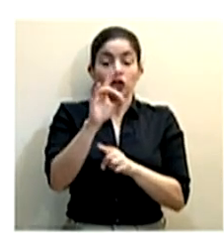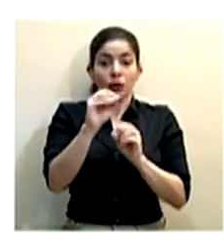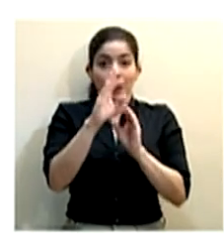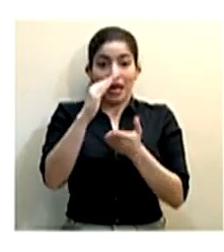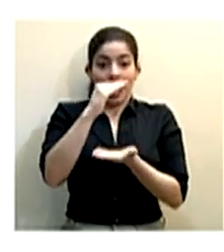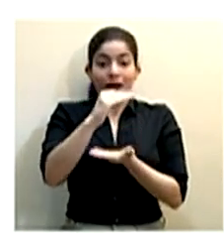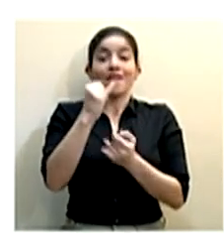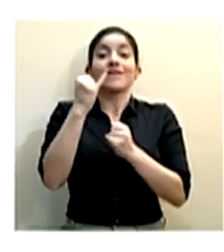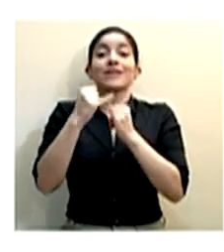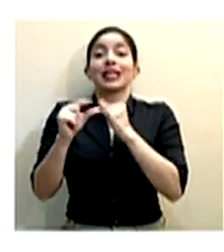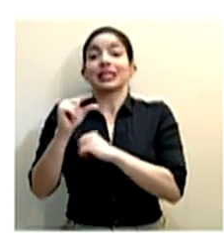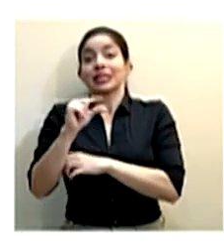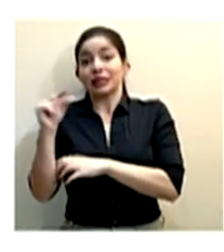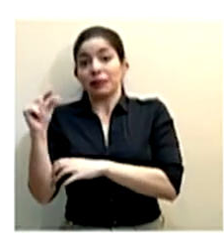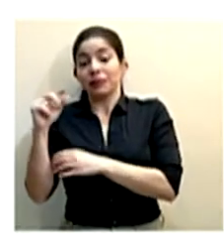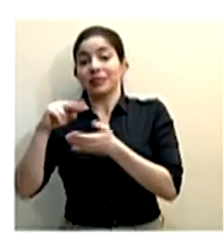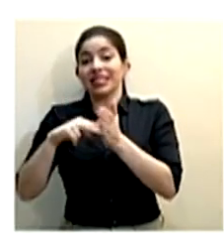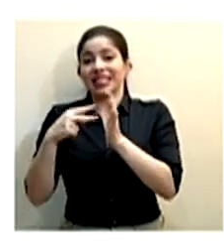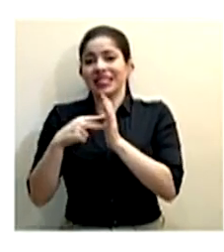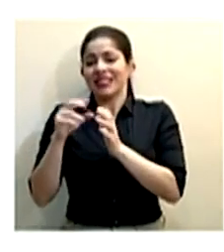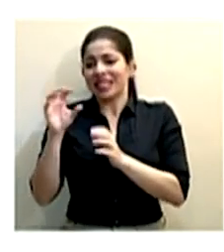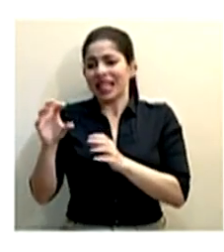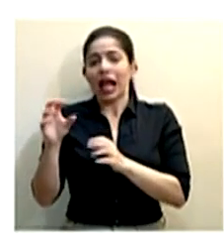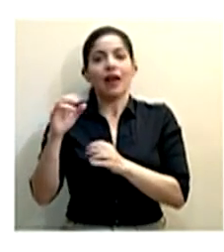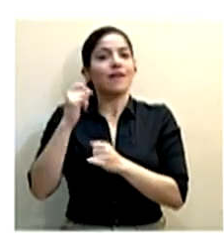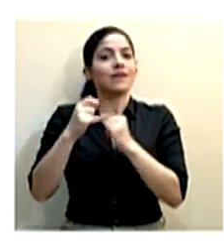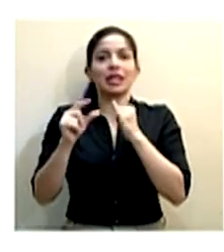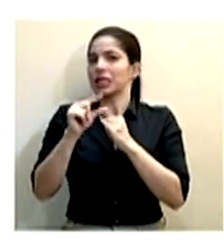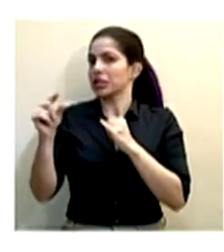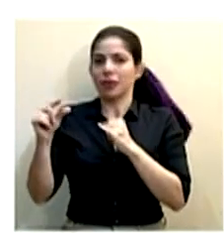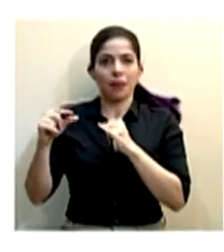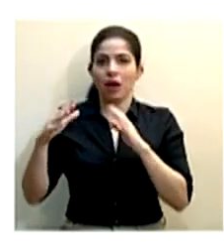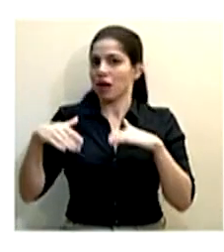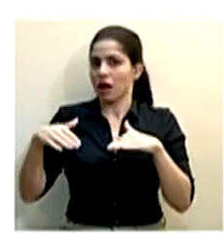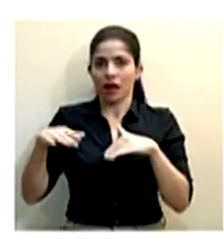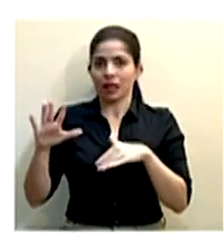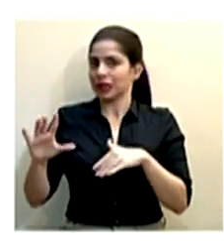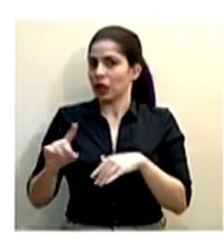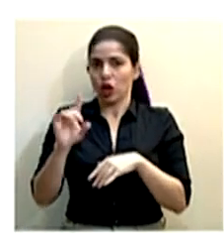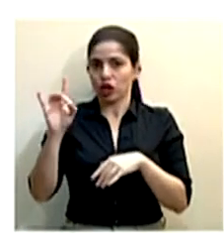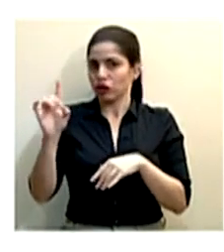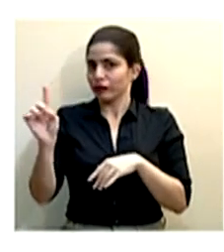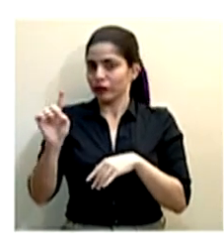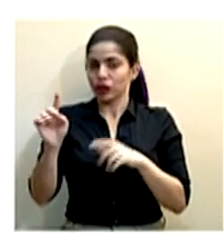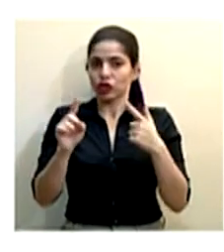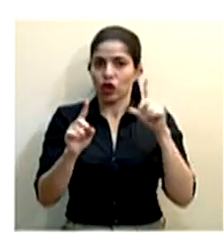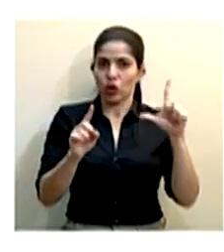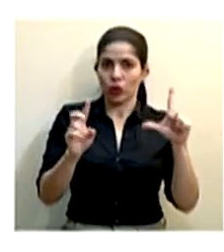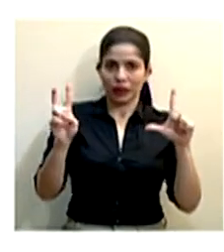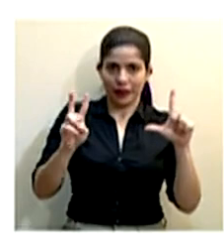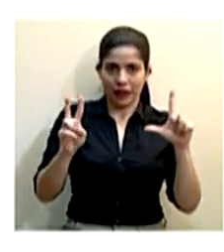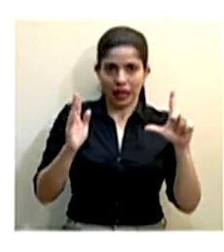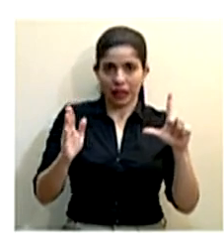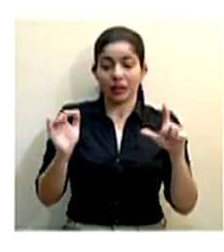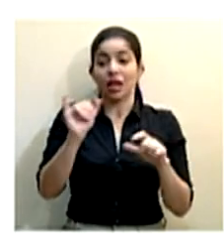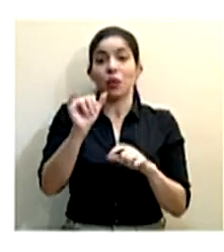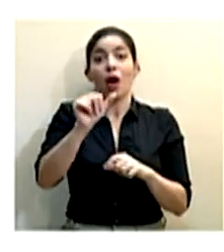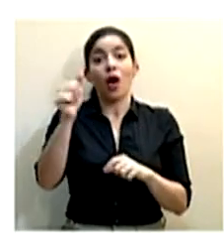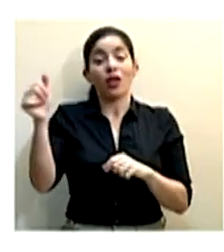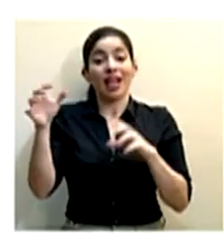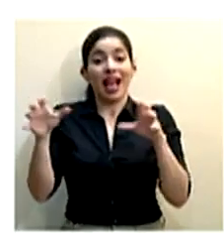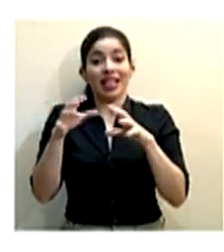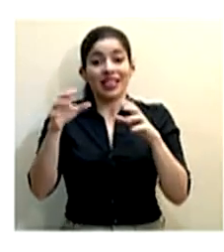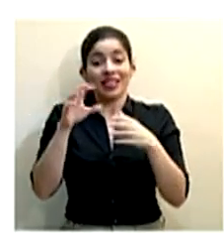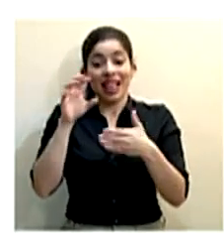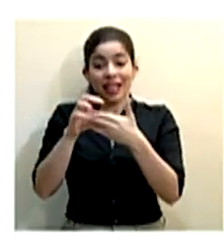los fines de semana, lo que quiere decir ese cuadrito negro es que no están todavía habilitadas de 5 a 8 y así se aplica para las demás actividades que se ven ahí